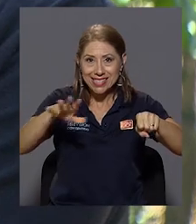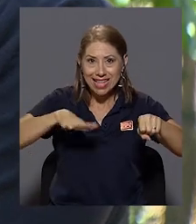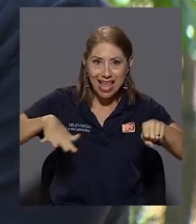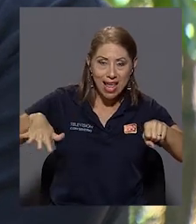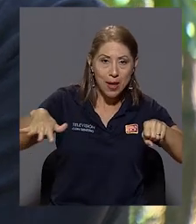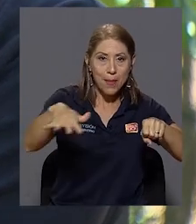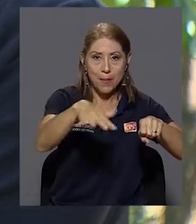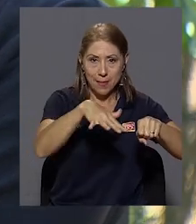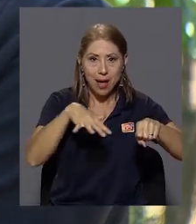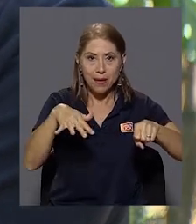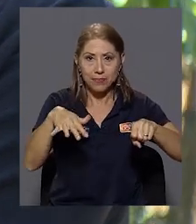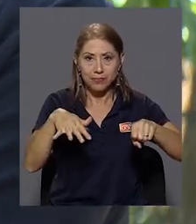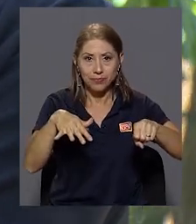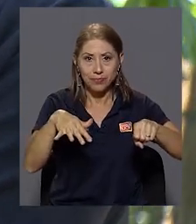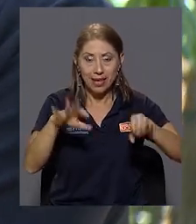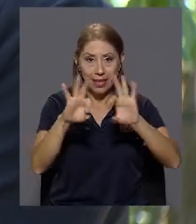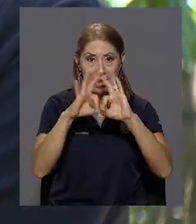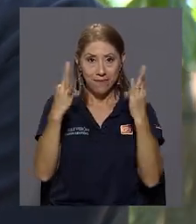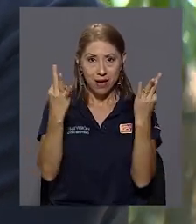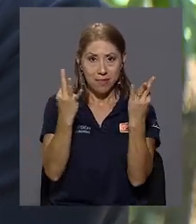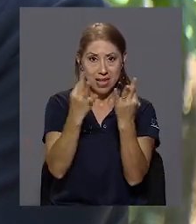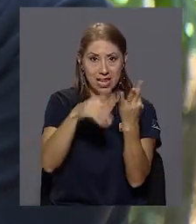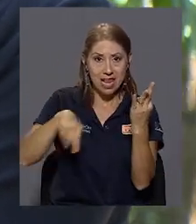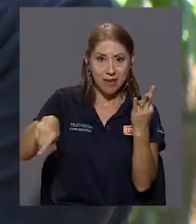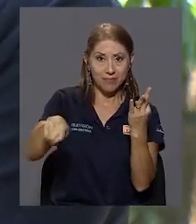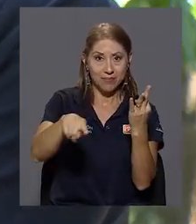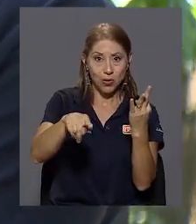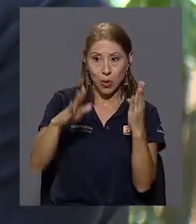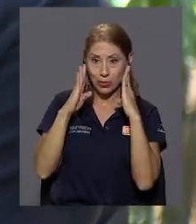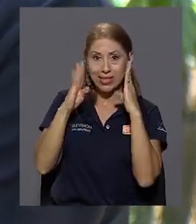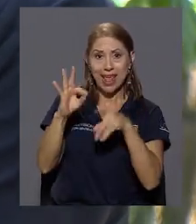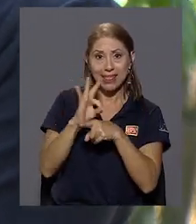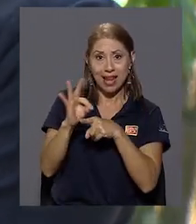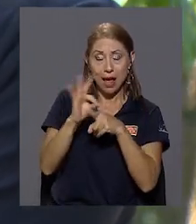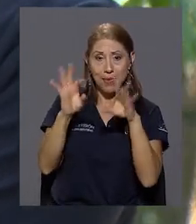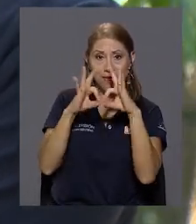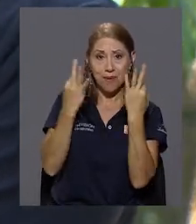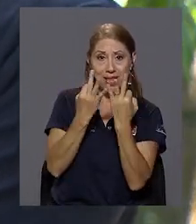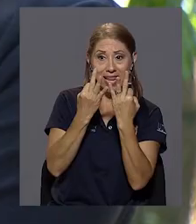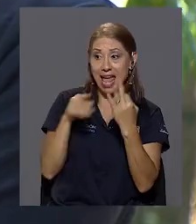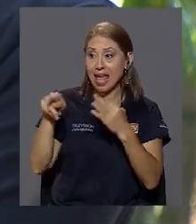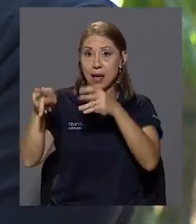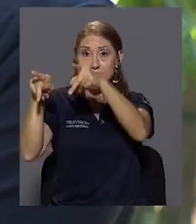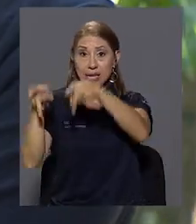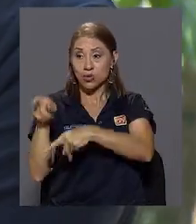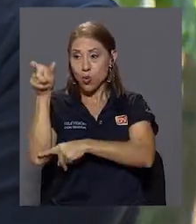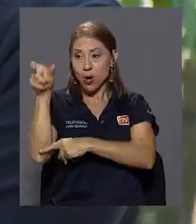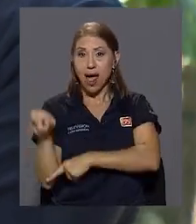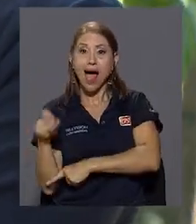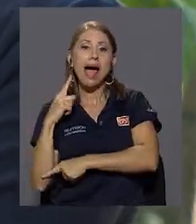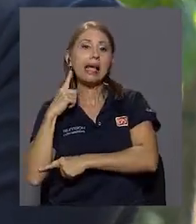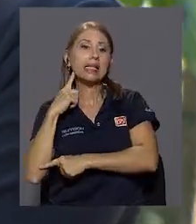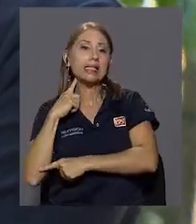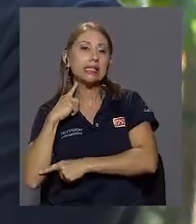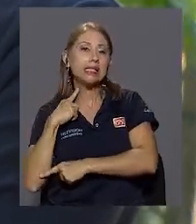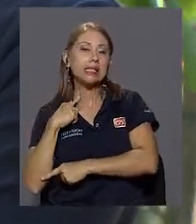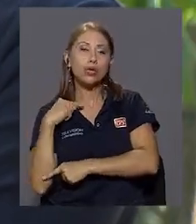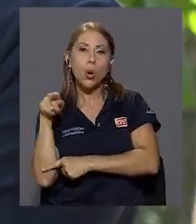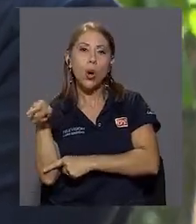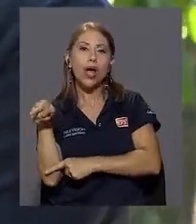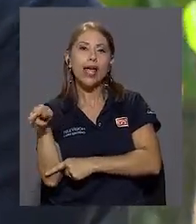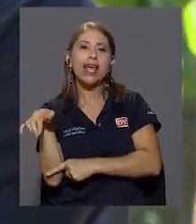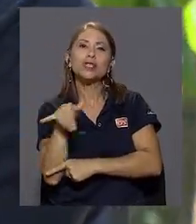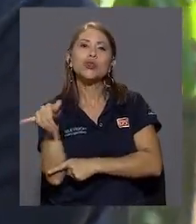terapia de familia, dentro del sistema que es la familia, el adicto en algunos casos viene a ser justamente como